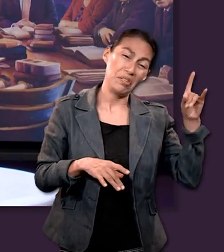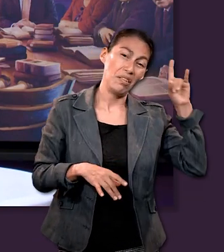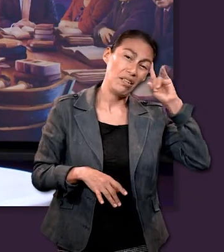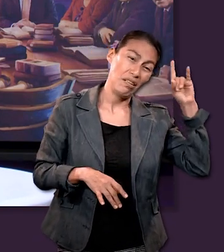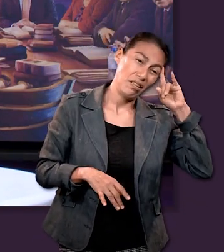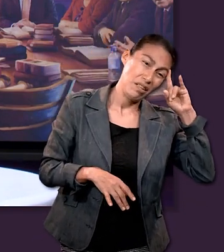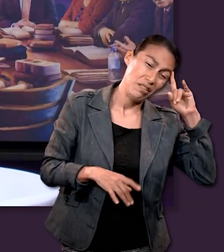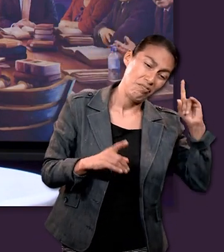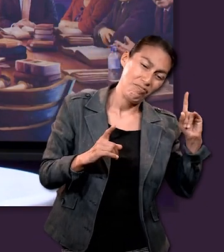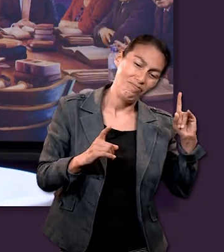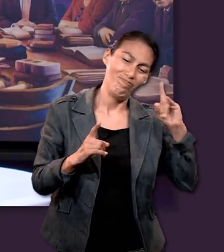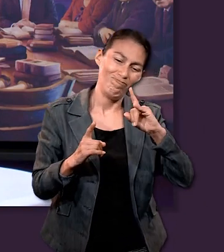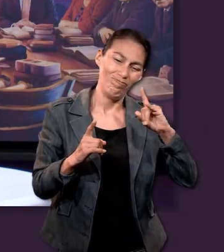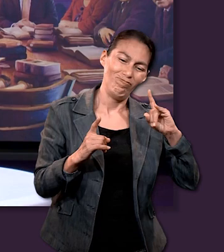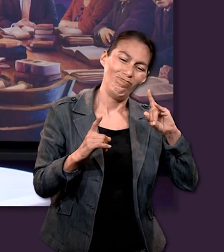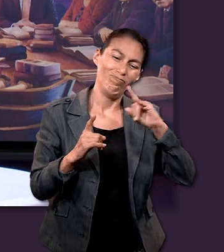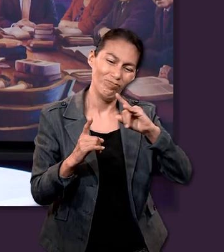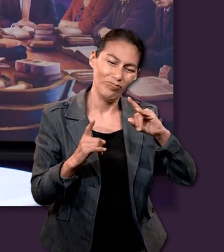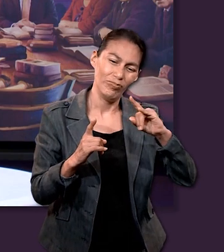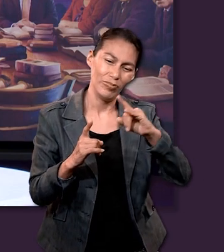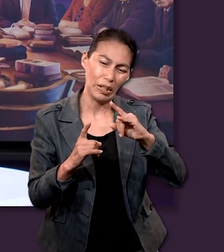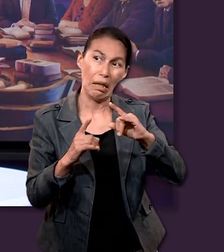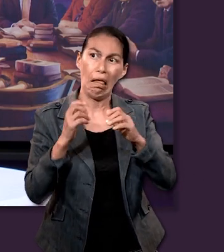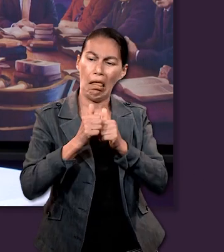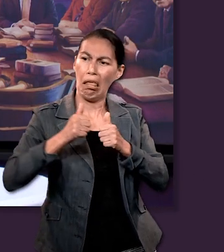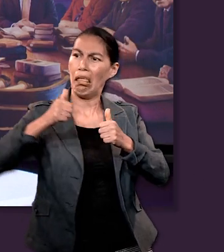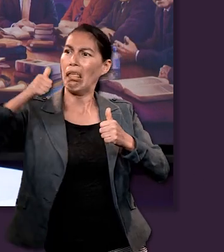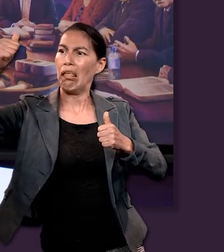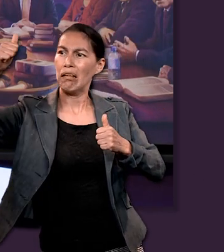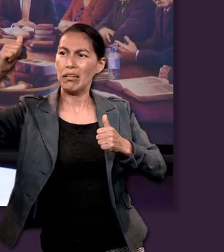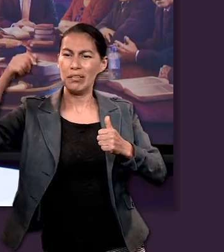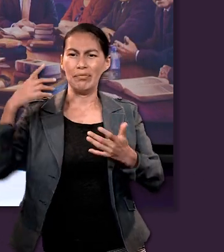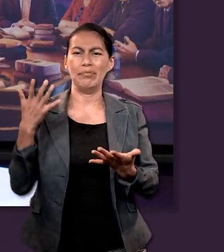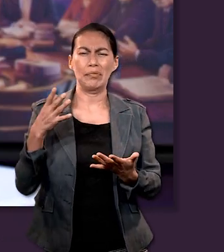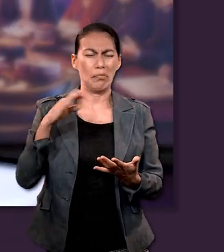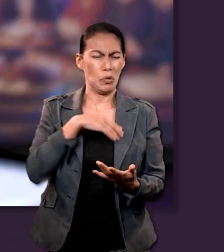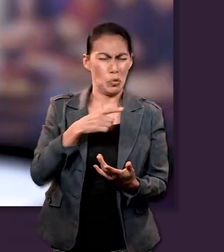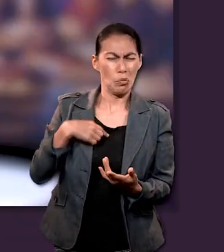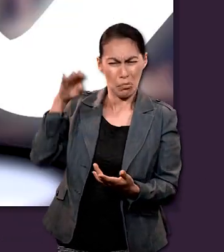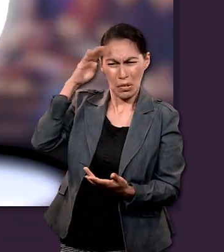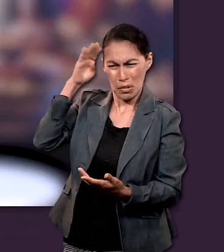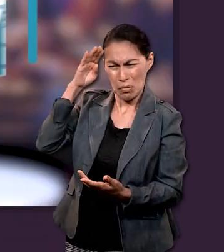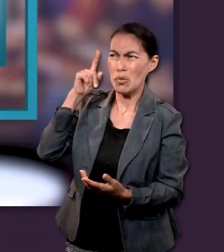y que siempre nos acompaña a cada momento de nuestras vidas